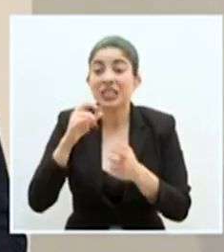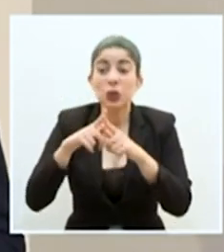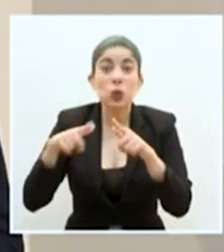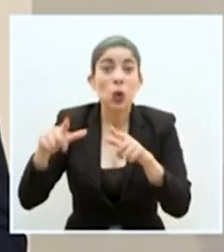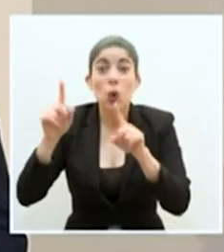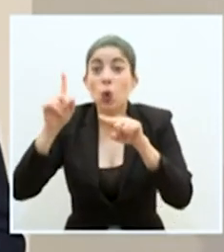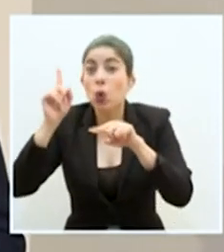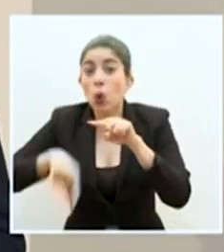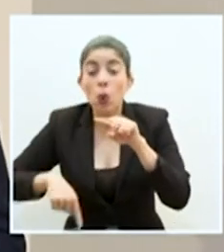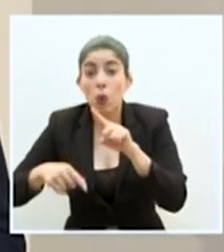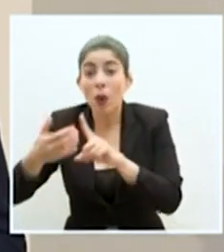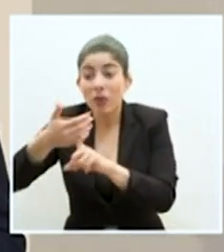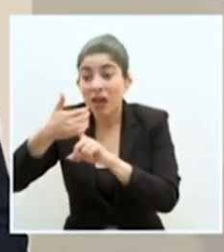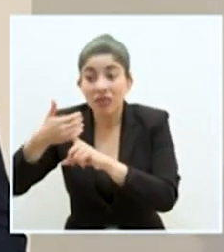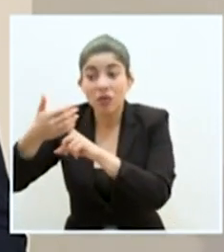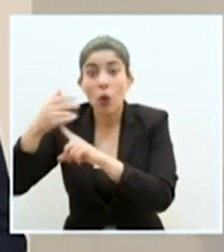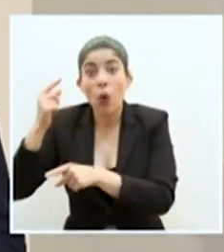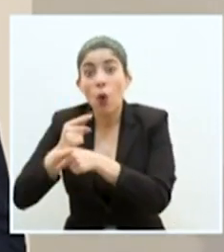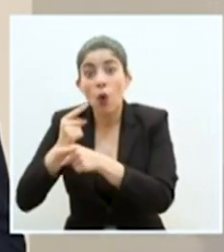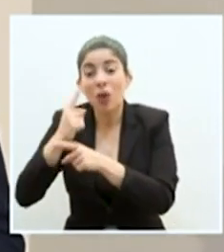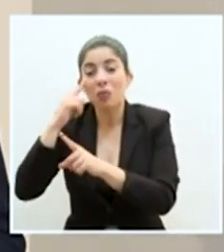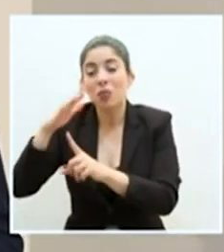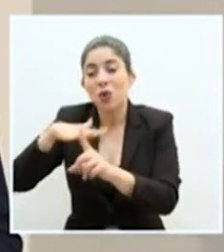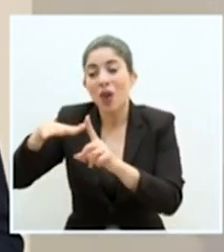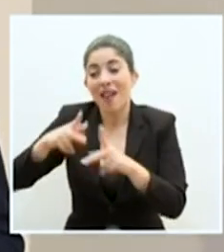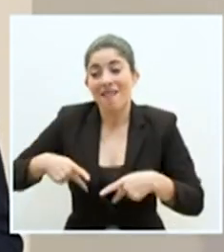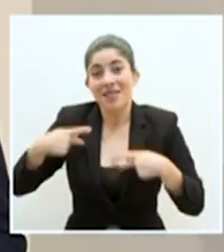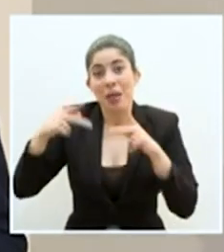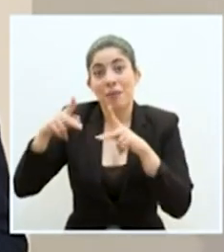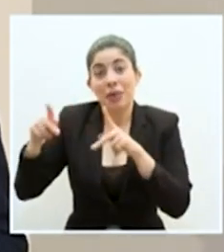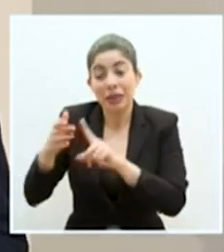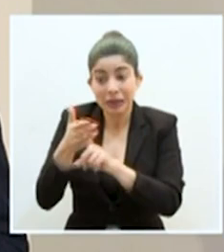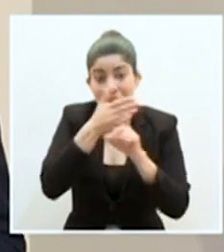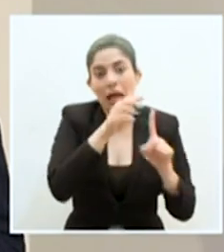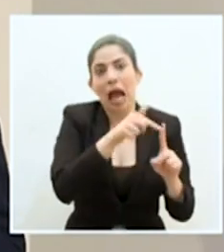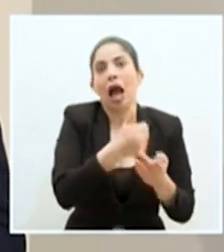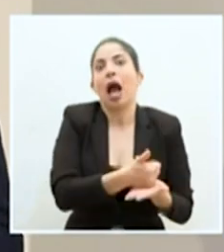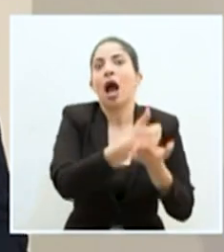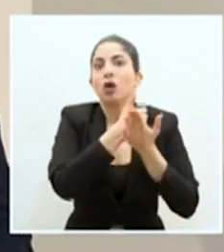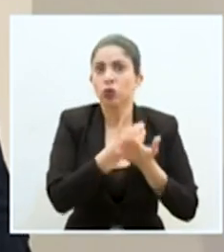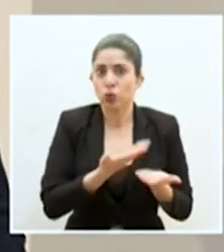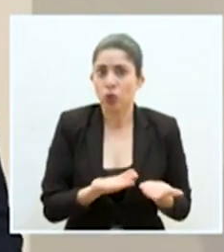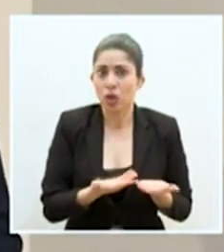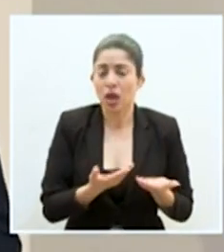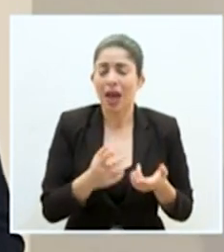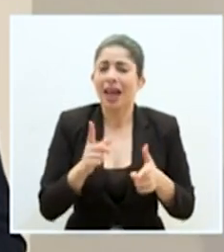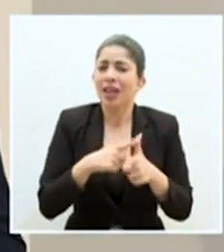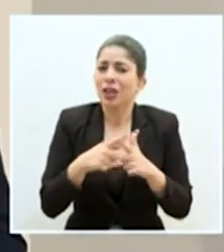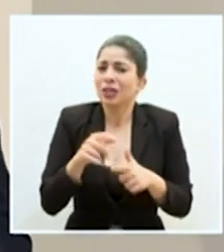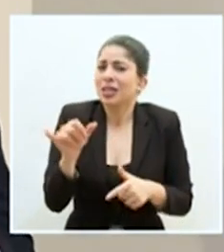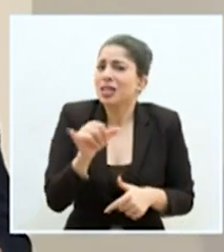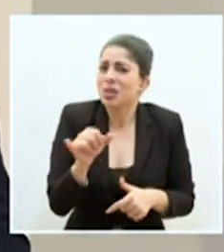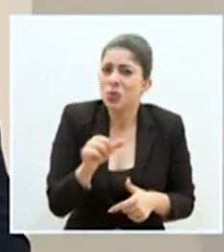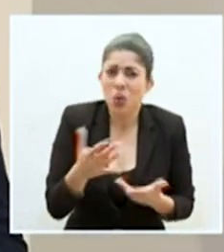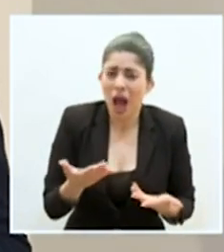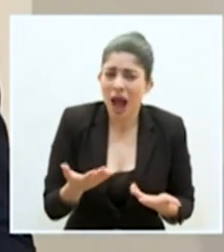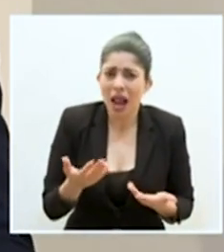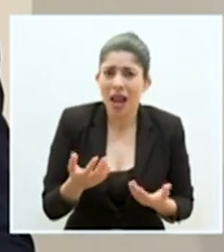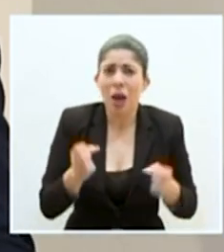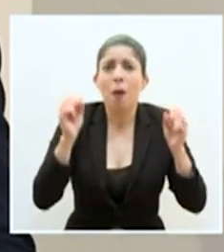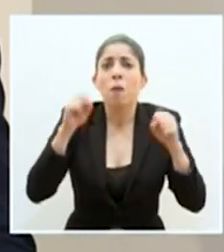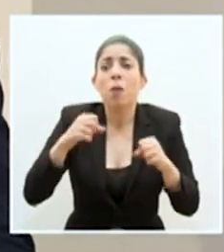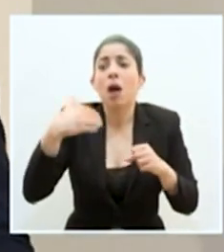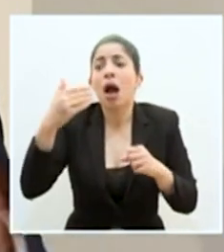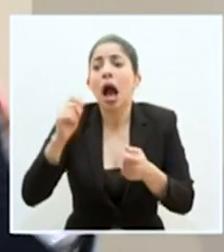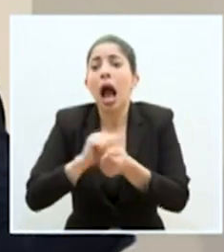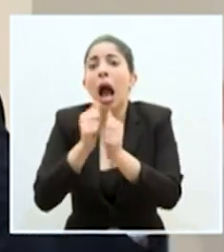hacer un confinamiento adecuado por las condiciones de vida de esas personas. Entonces, aquí es un asunto igual que se toma y puede cambiar, en